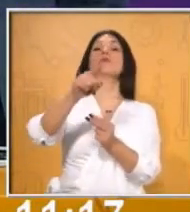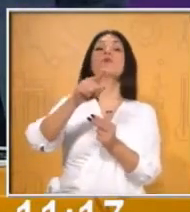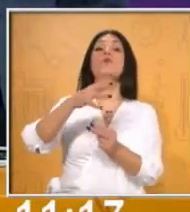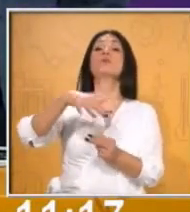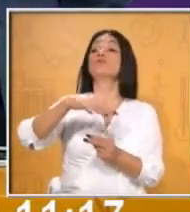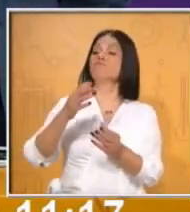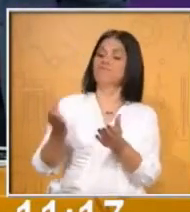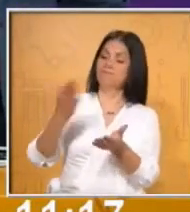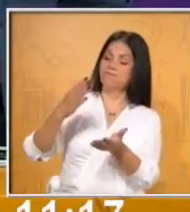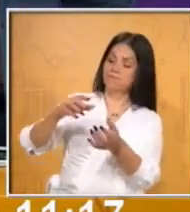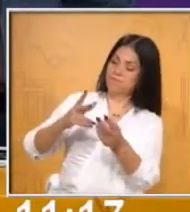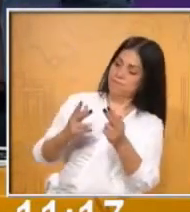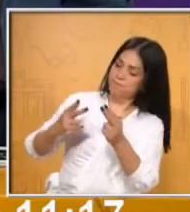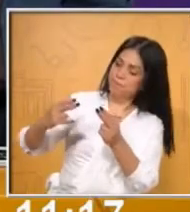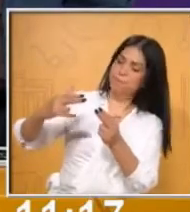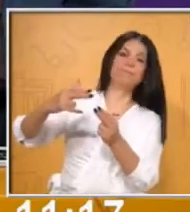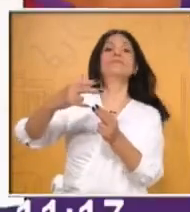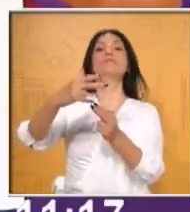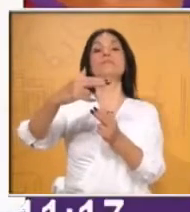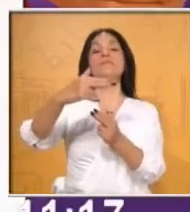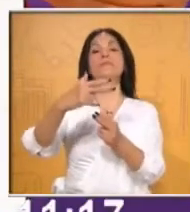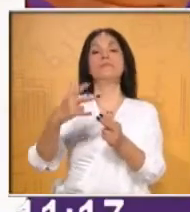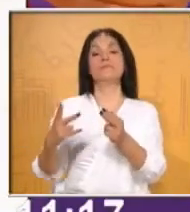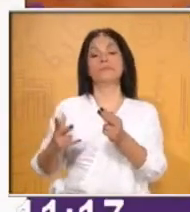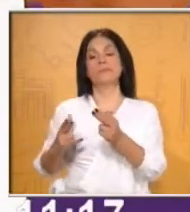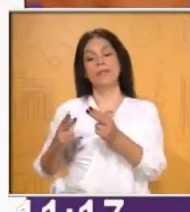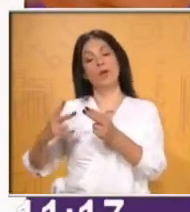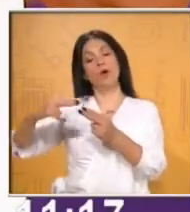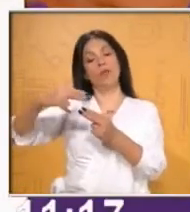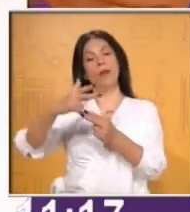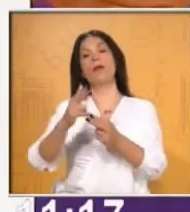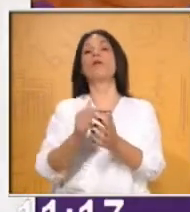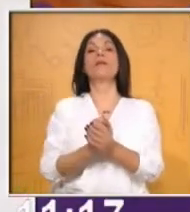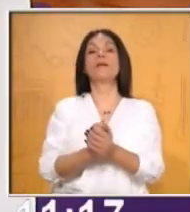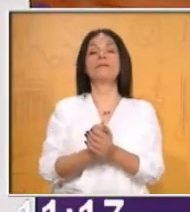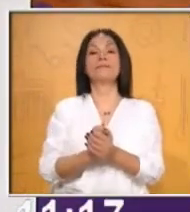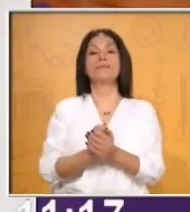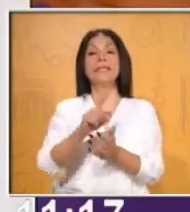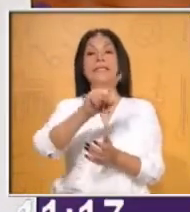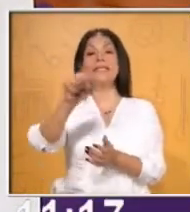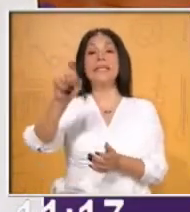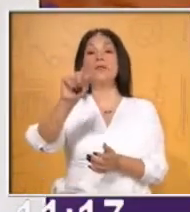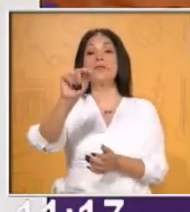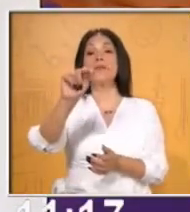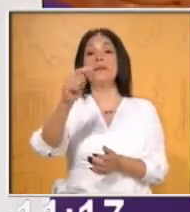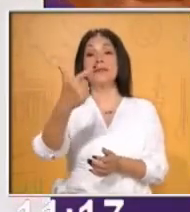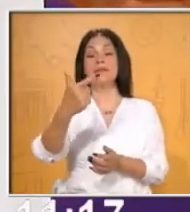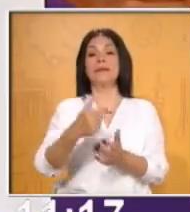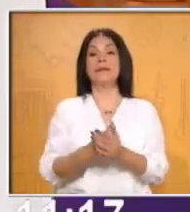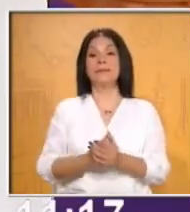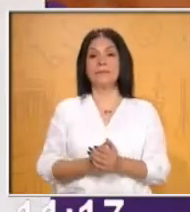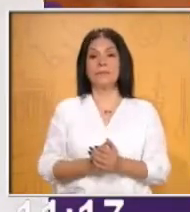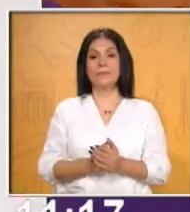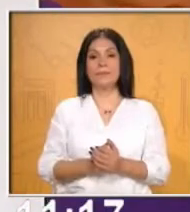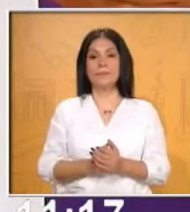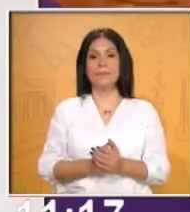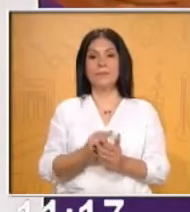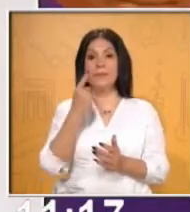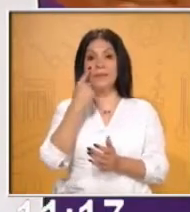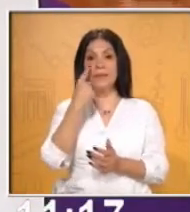material, página ciento setenta y siete de tu libro de texto, es el siguiente material recortable. ¿Sí?